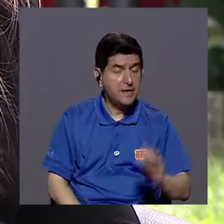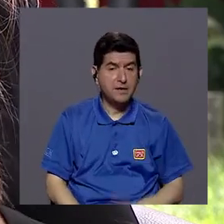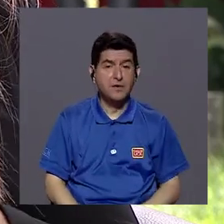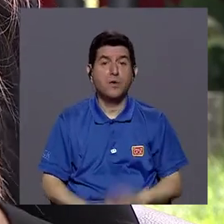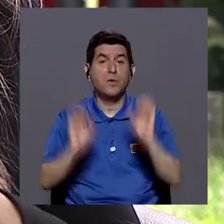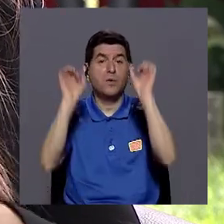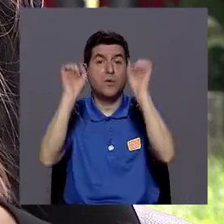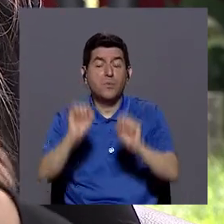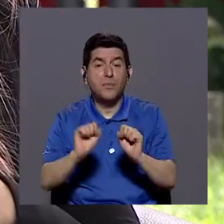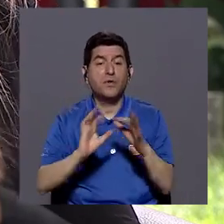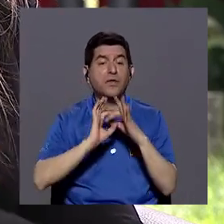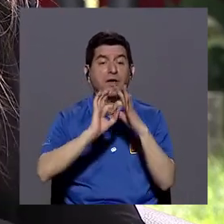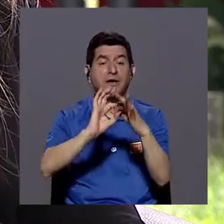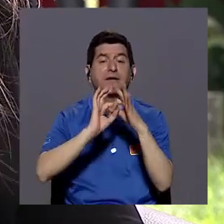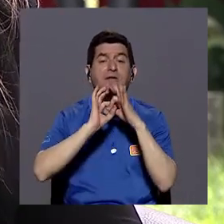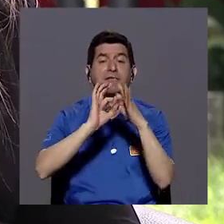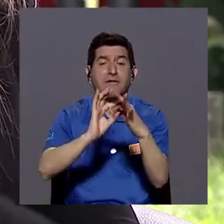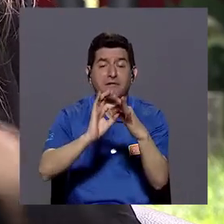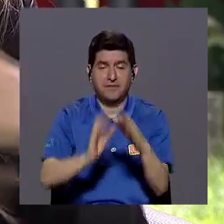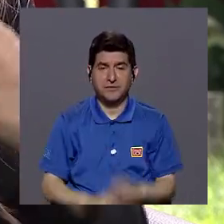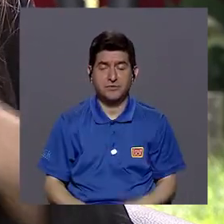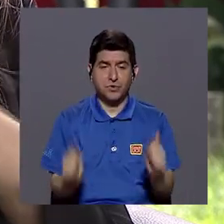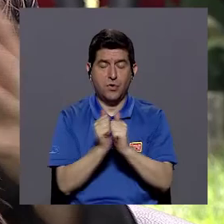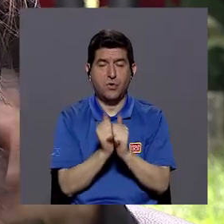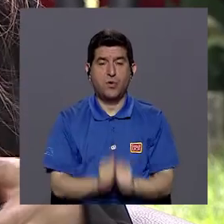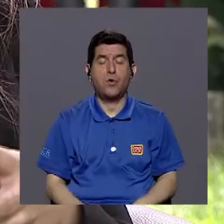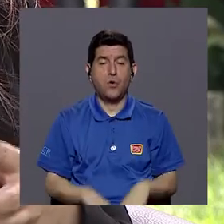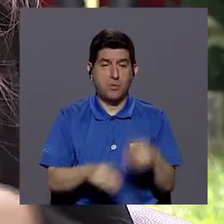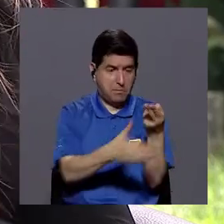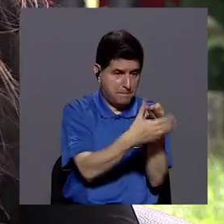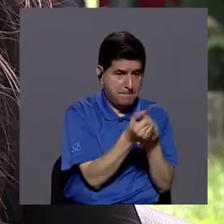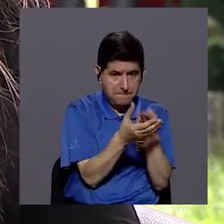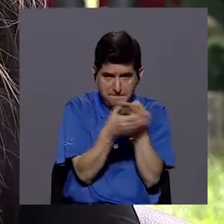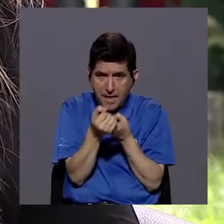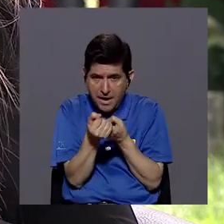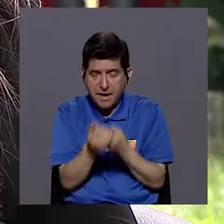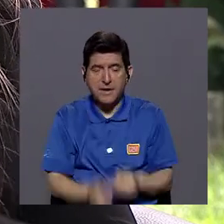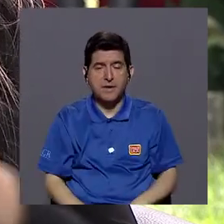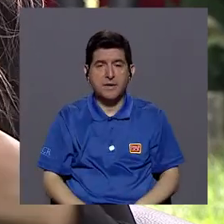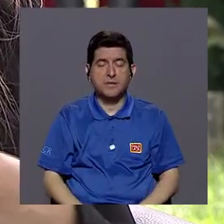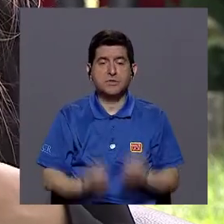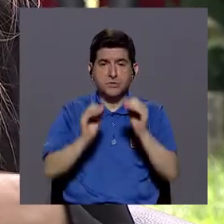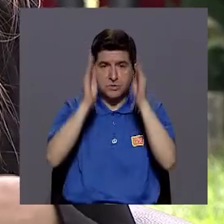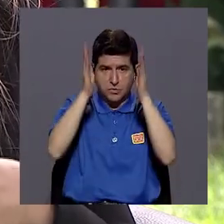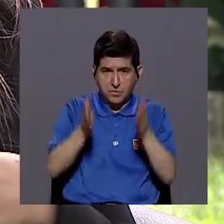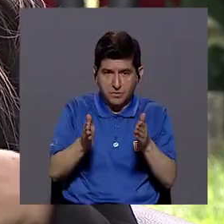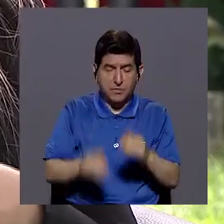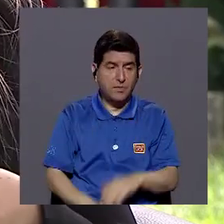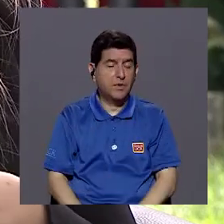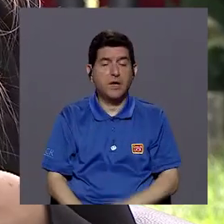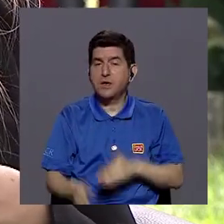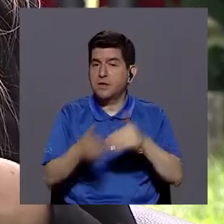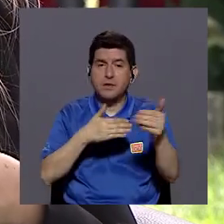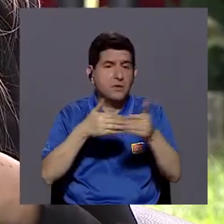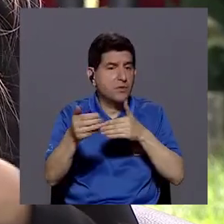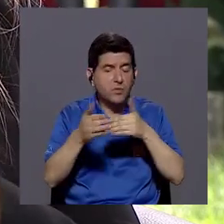a poder tener relaciones con mis pares, con mis maestras y en cualquier